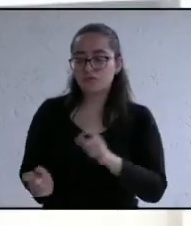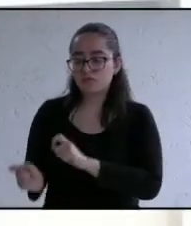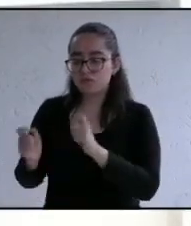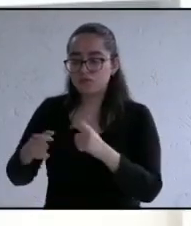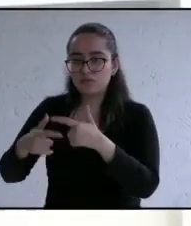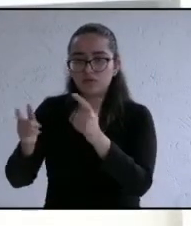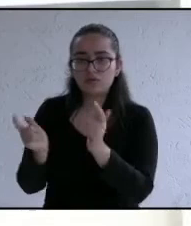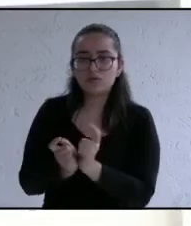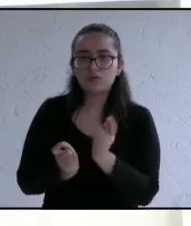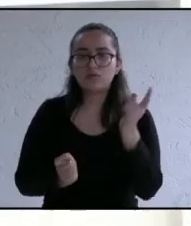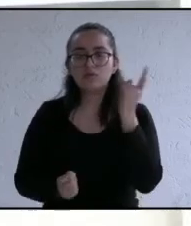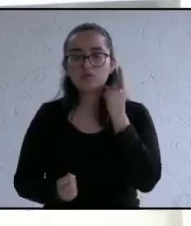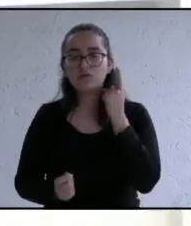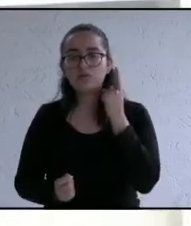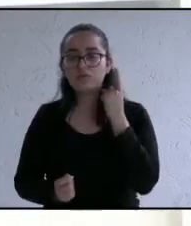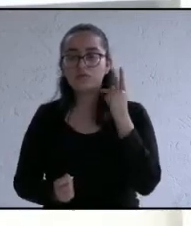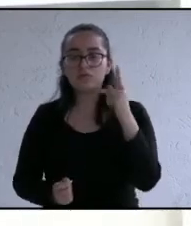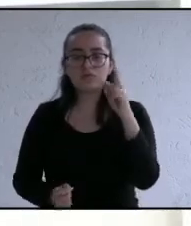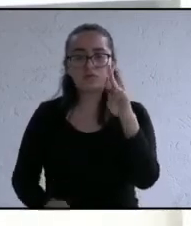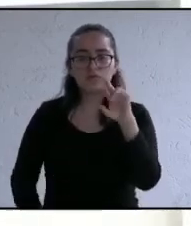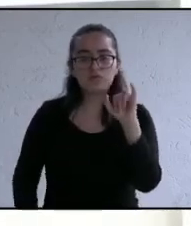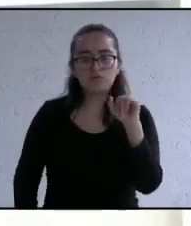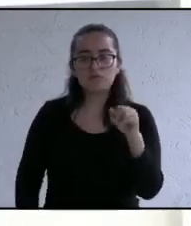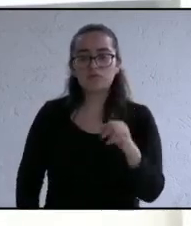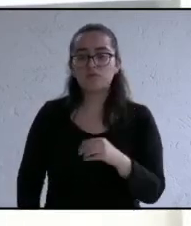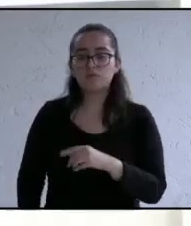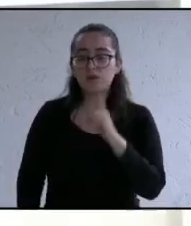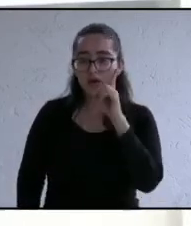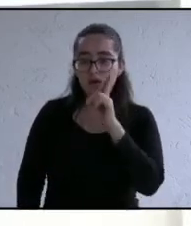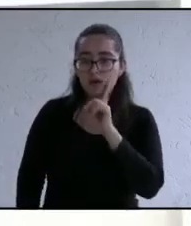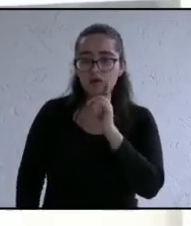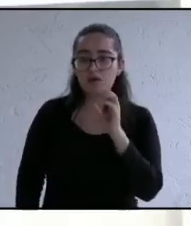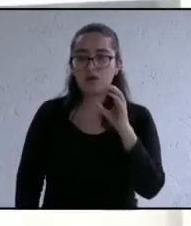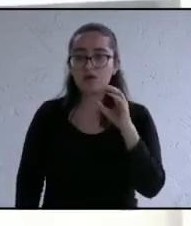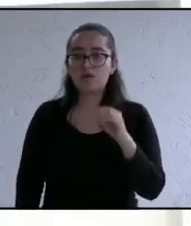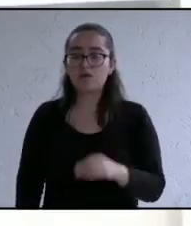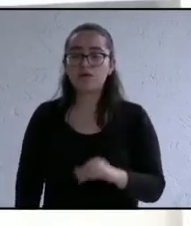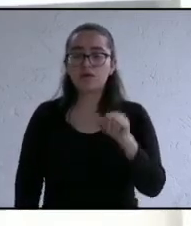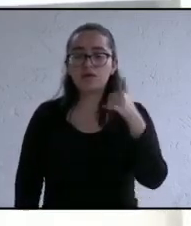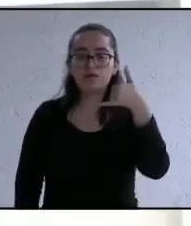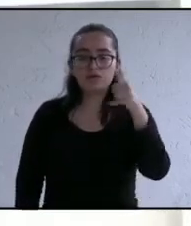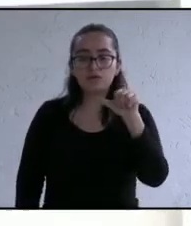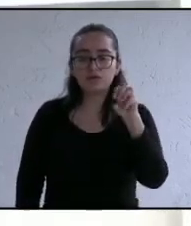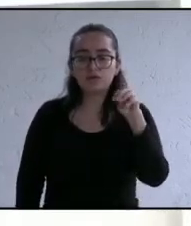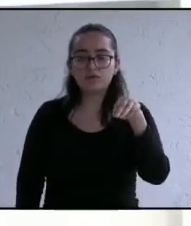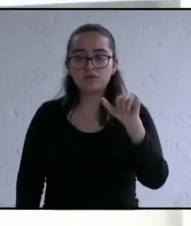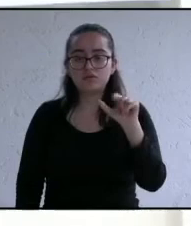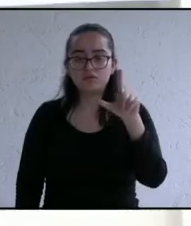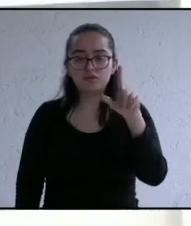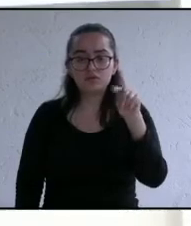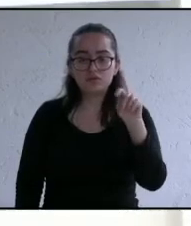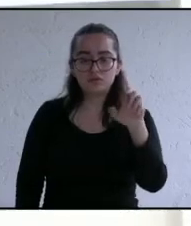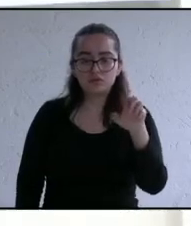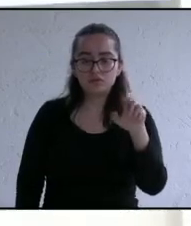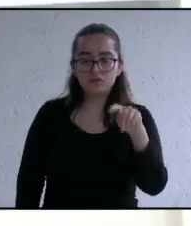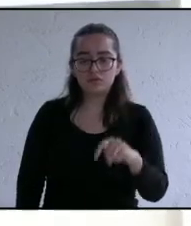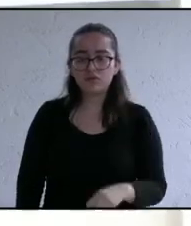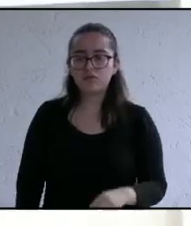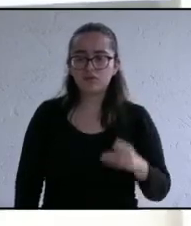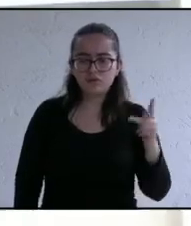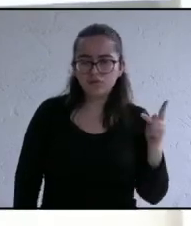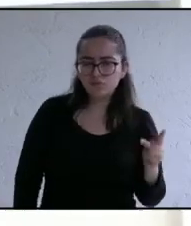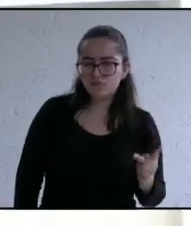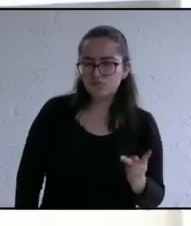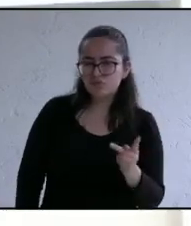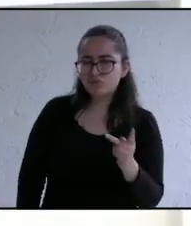candidato del PRI la candidata del PRI Yamilet Fernández Utrera usted habló de instalar módulos en la zona